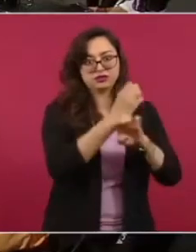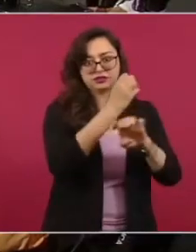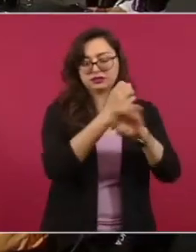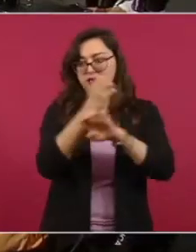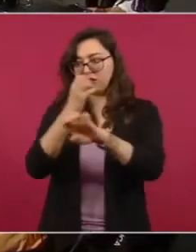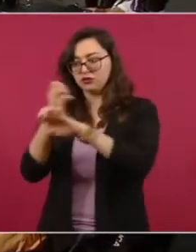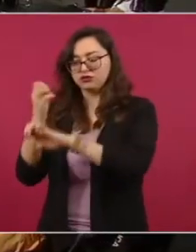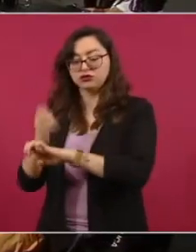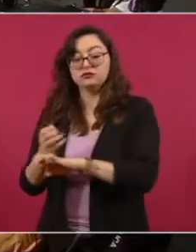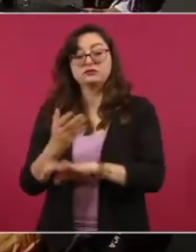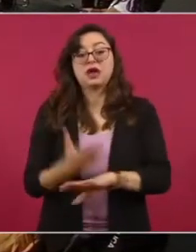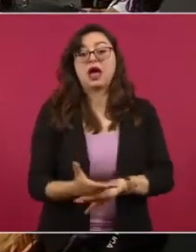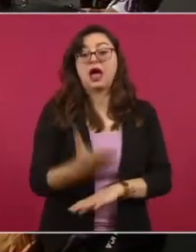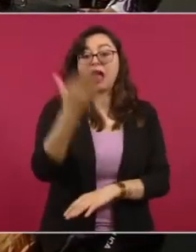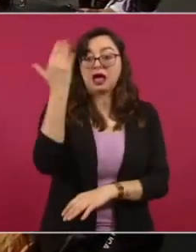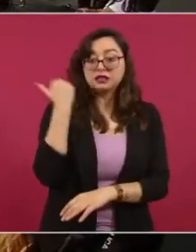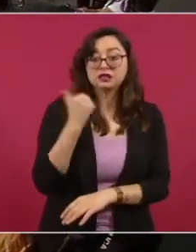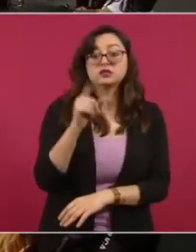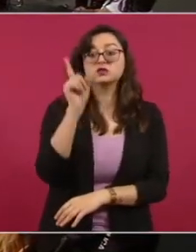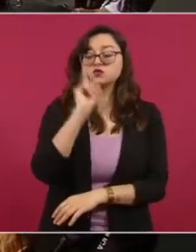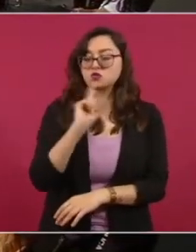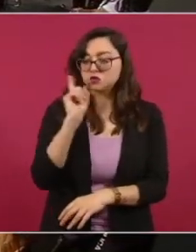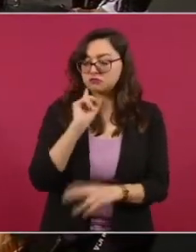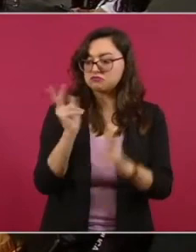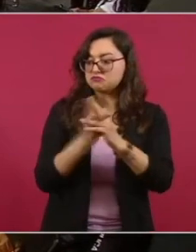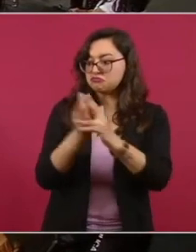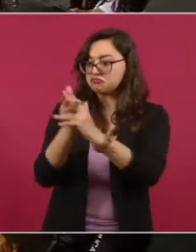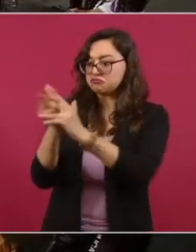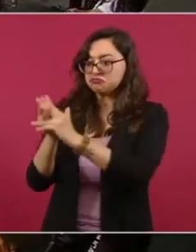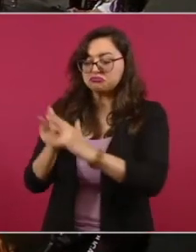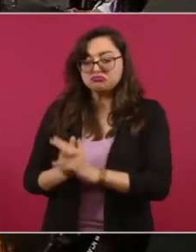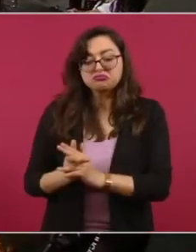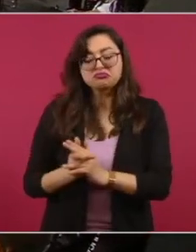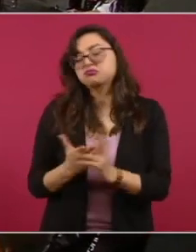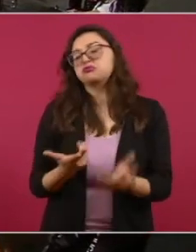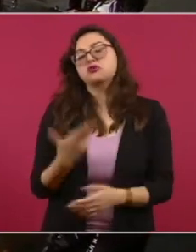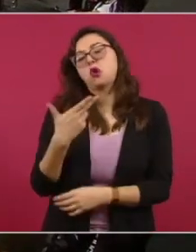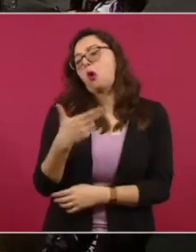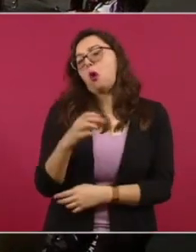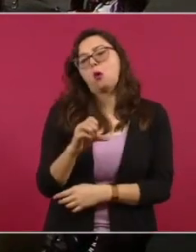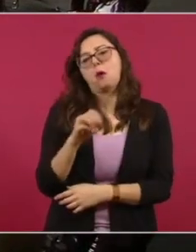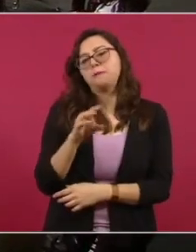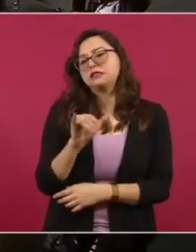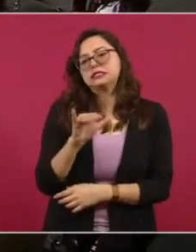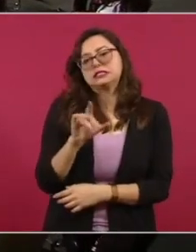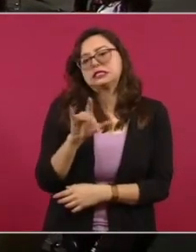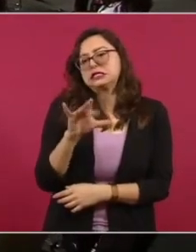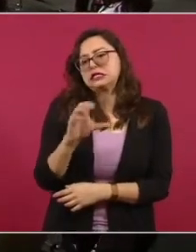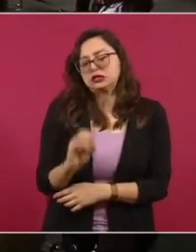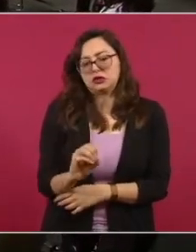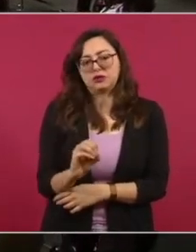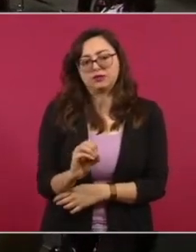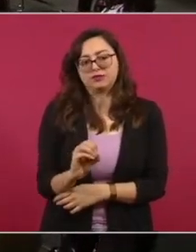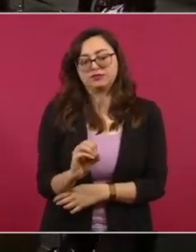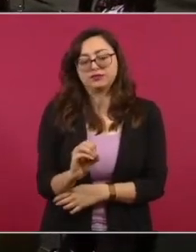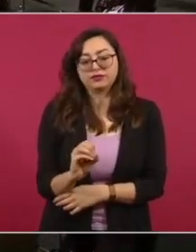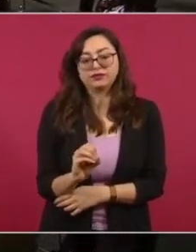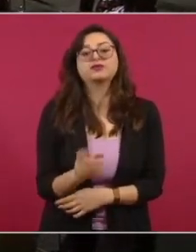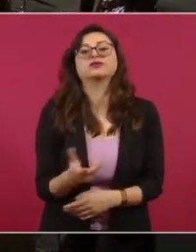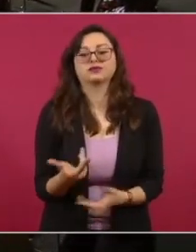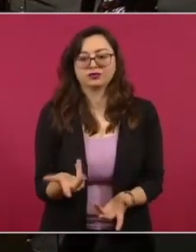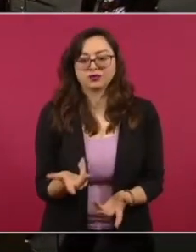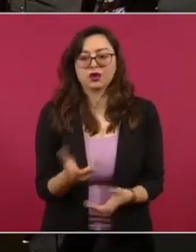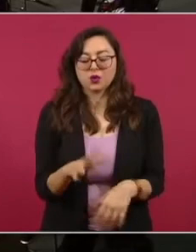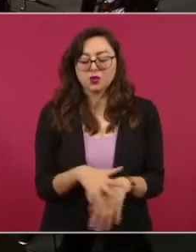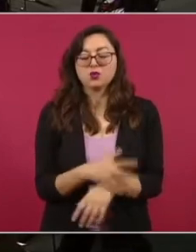Por eso está esta gráfica hacia arriba y entonces cuando se empiezan a contar